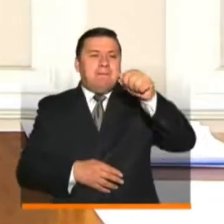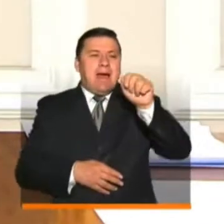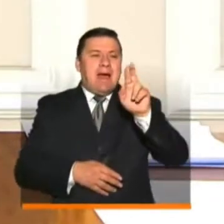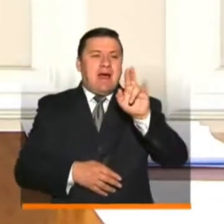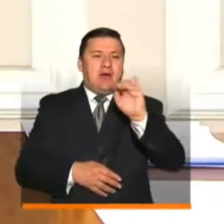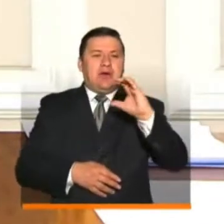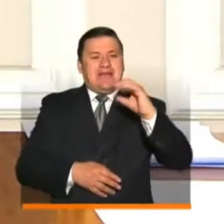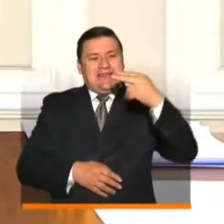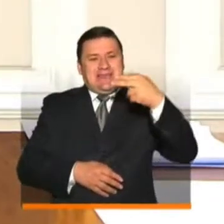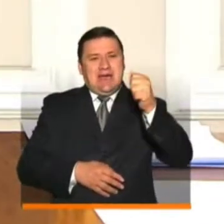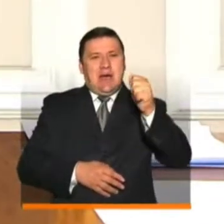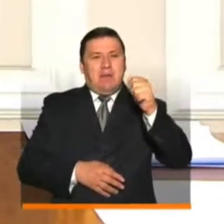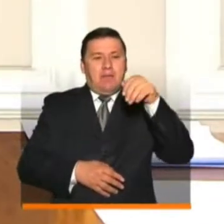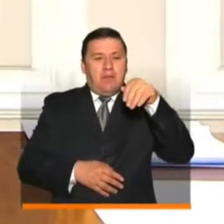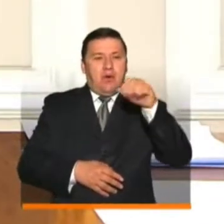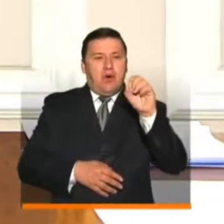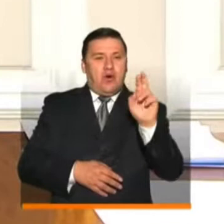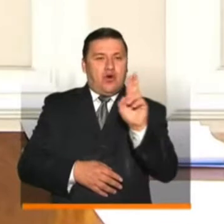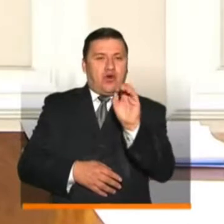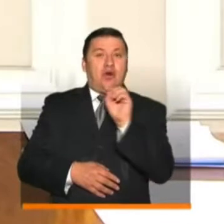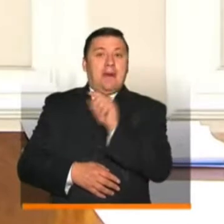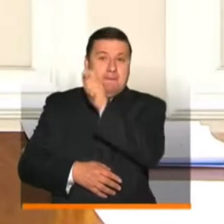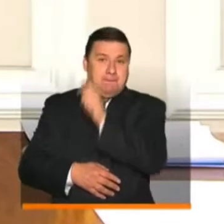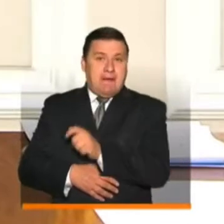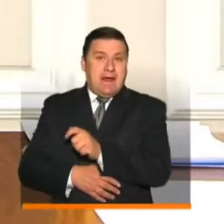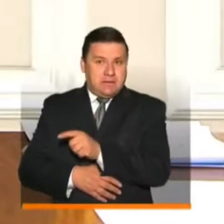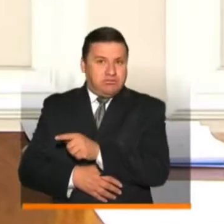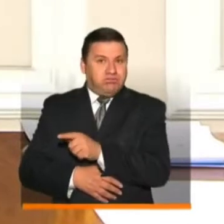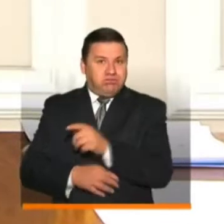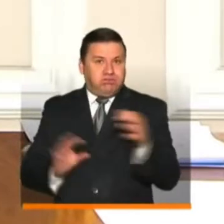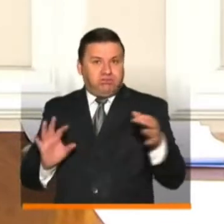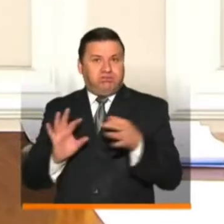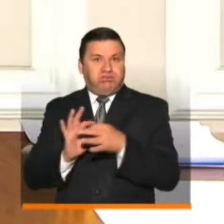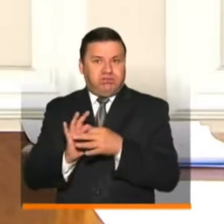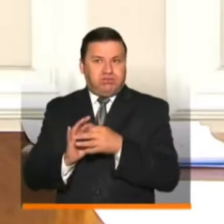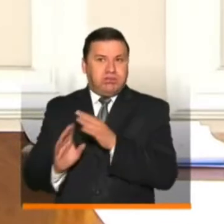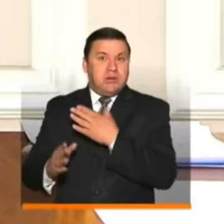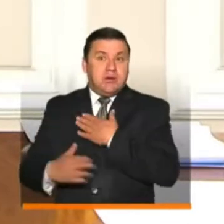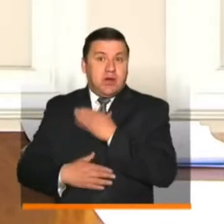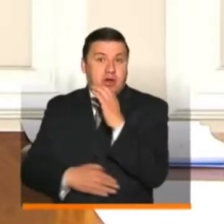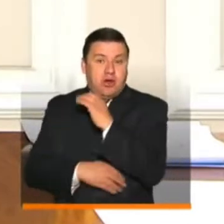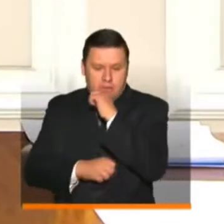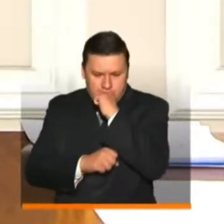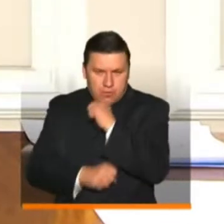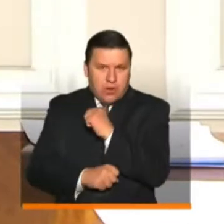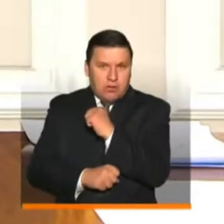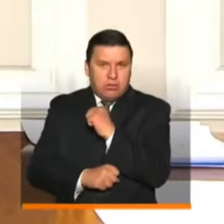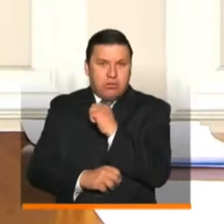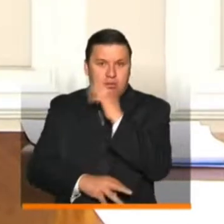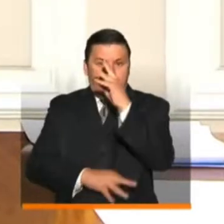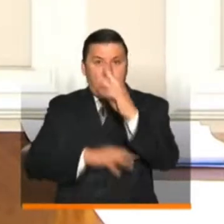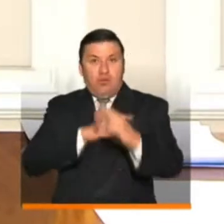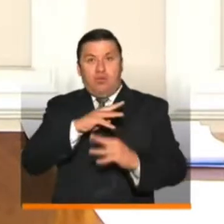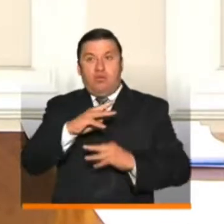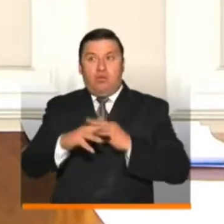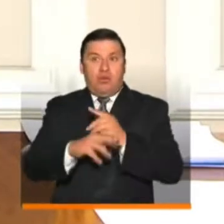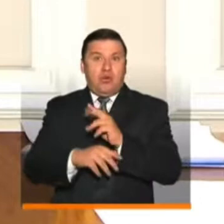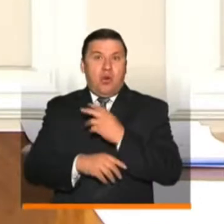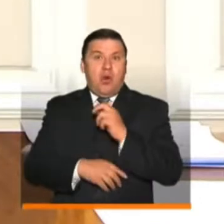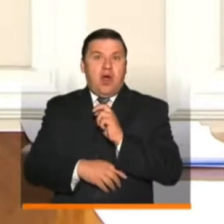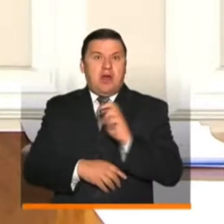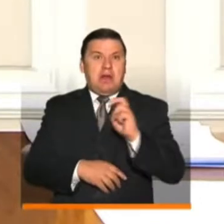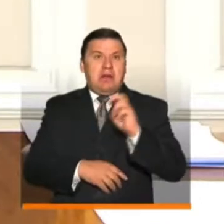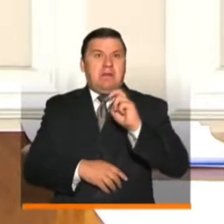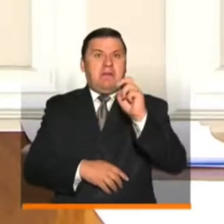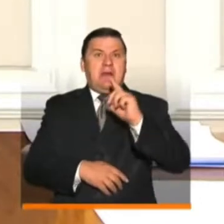que ha hecho parte de ese equipo de Cursera y es uno de esos compatriotas nuestros que en el mundo se ha posicionado como uno